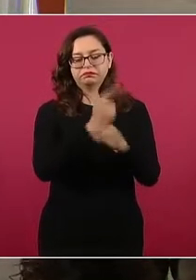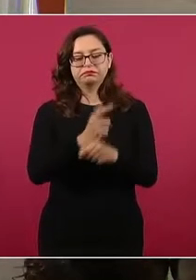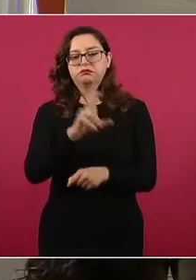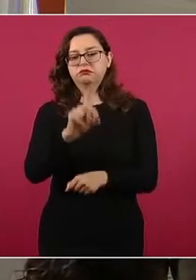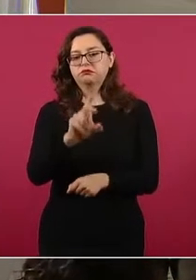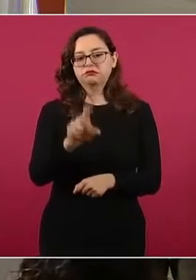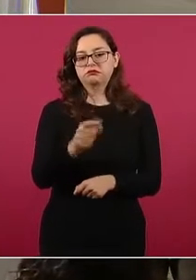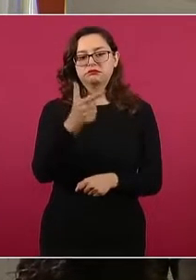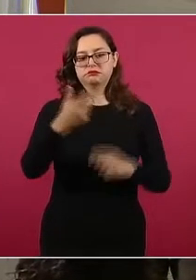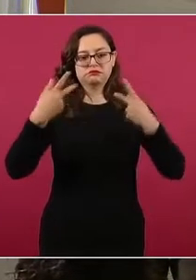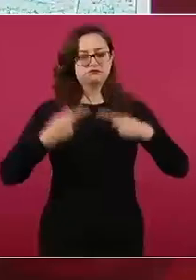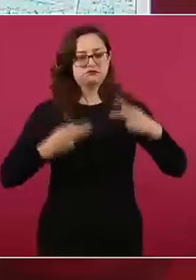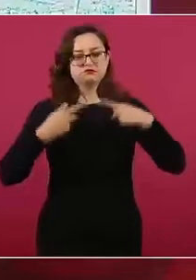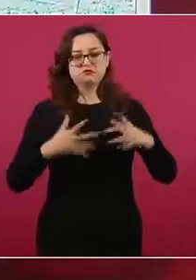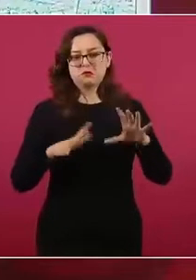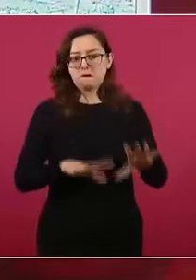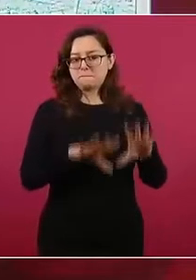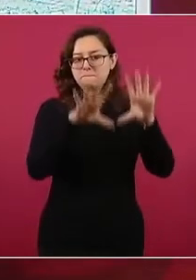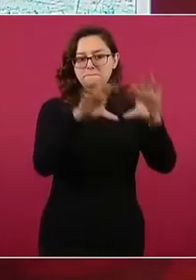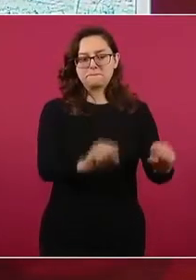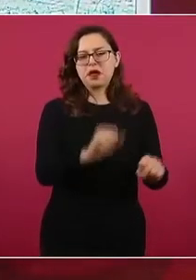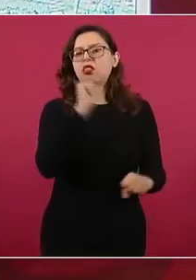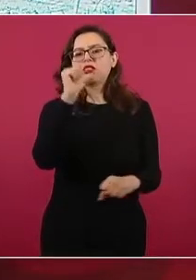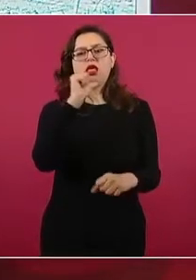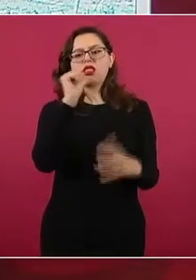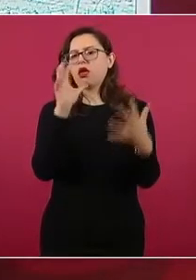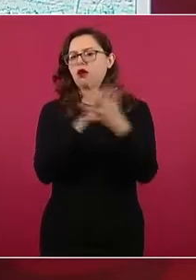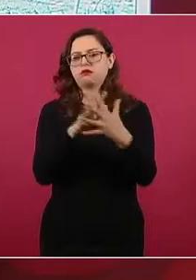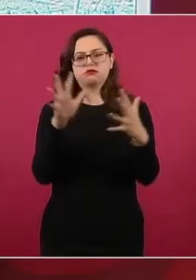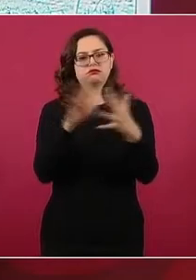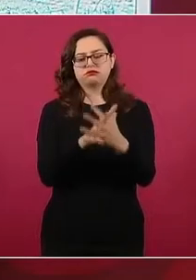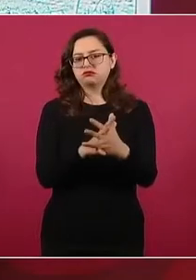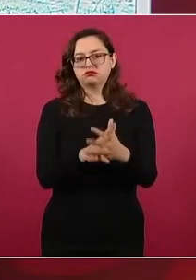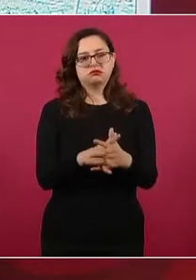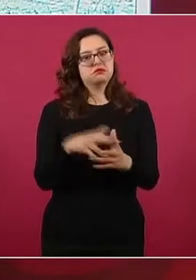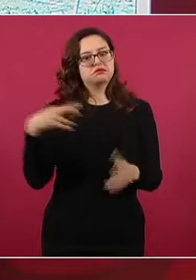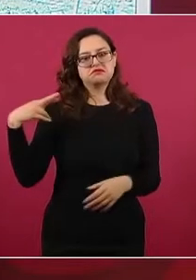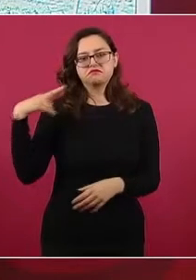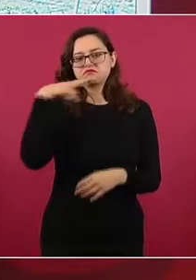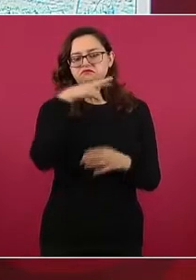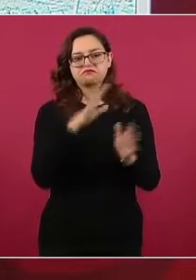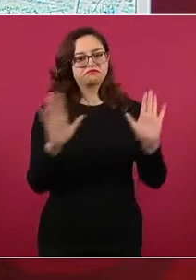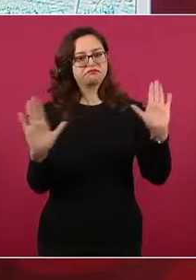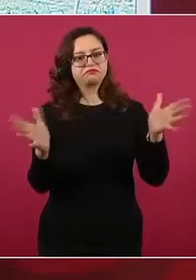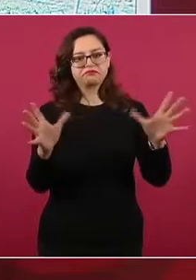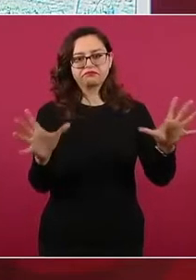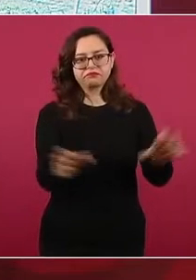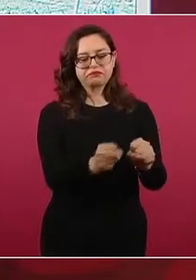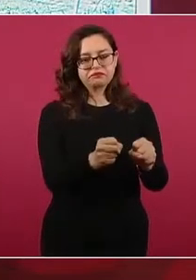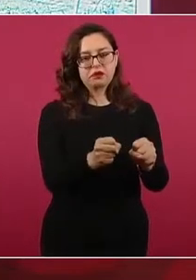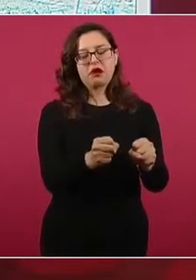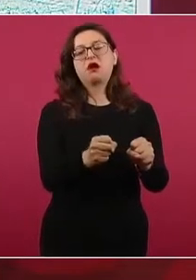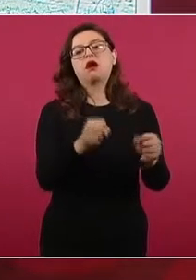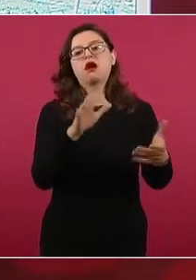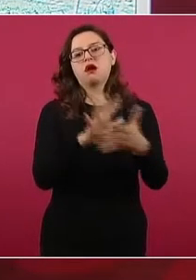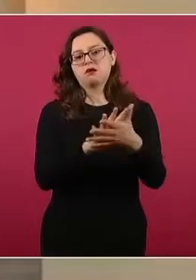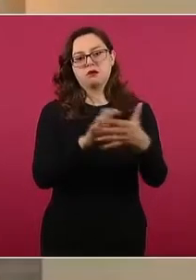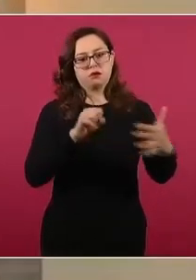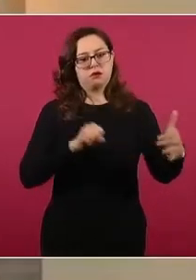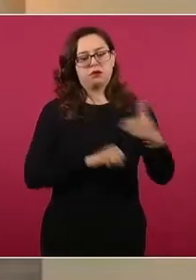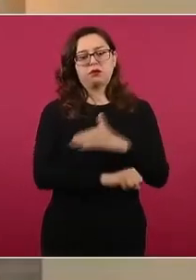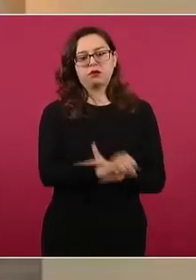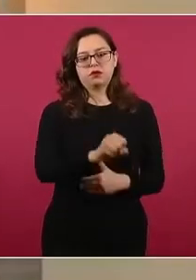sujetos con armas de fuego, cargadores, cartuchos, granadas y equipo balístico. Los detenidos fueron puestos a